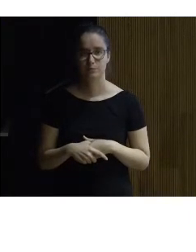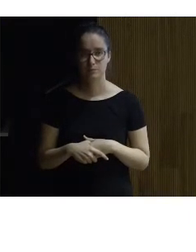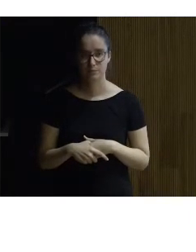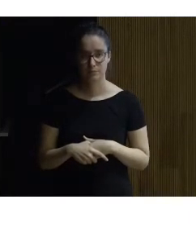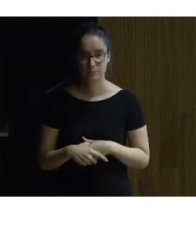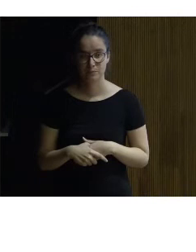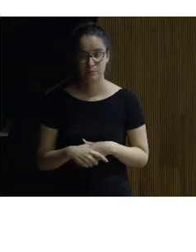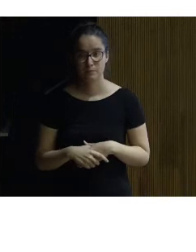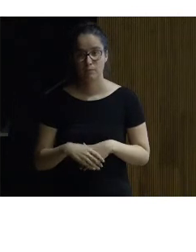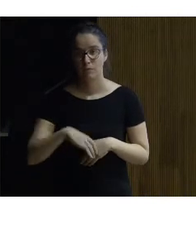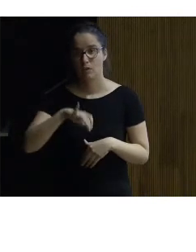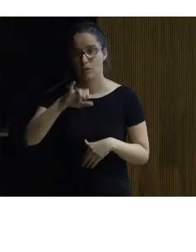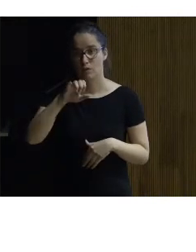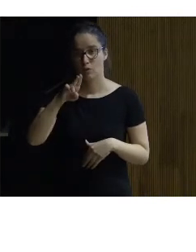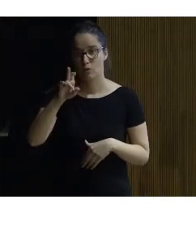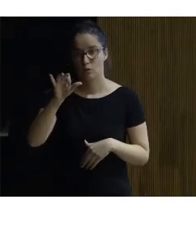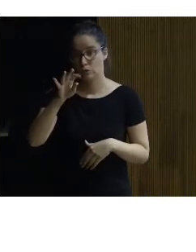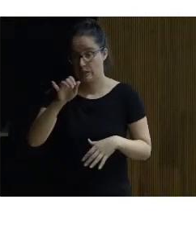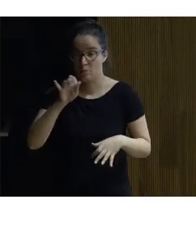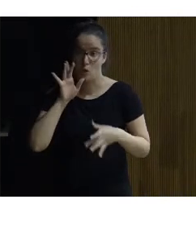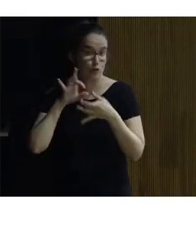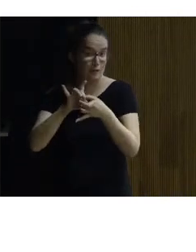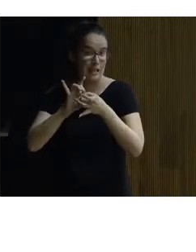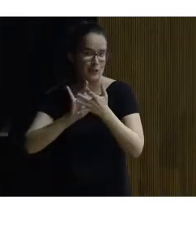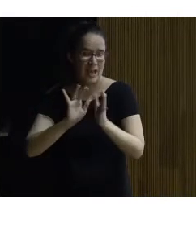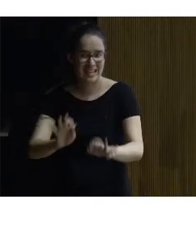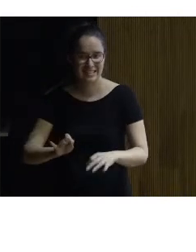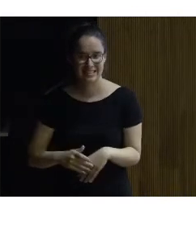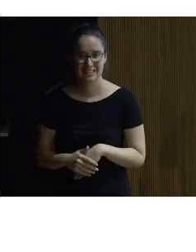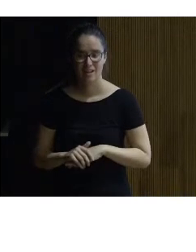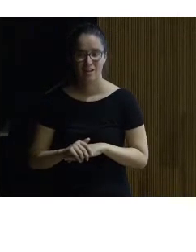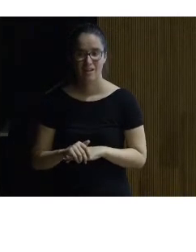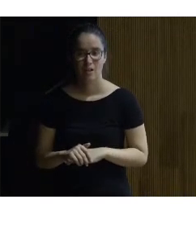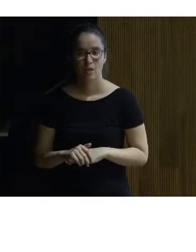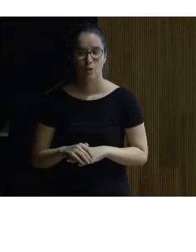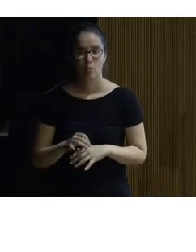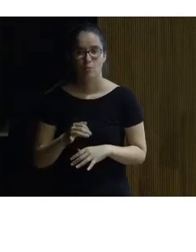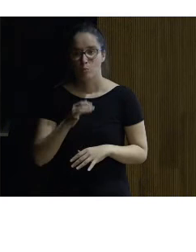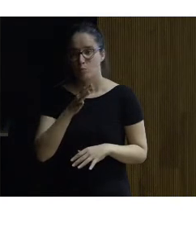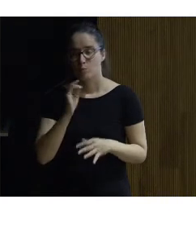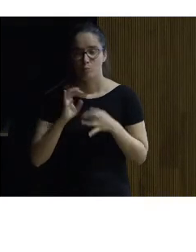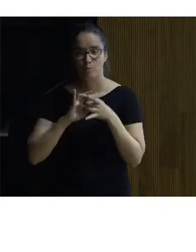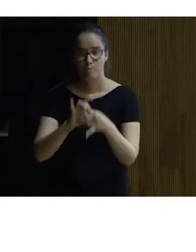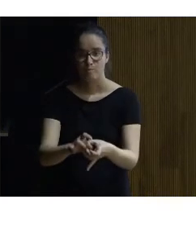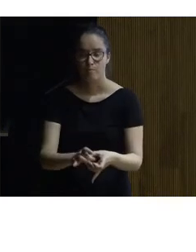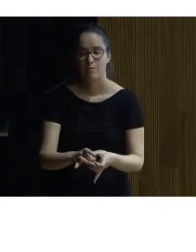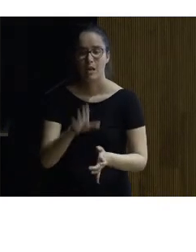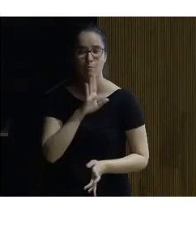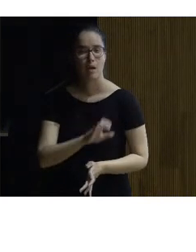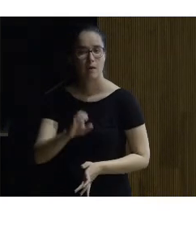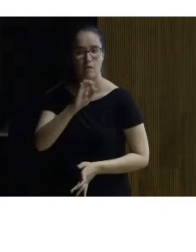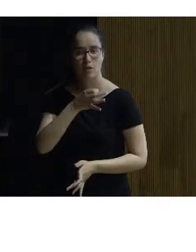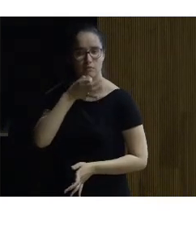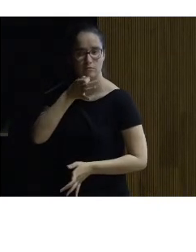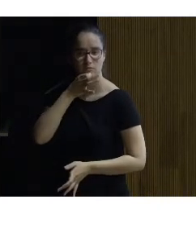nos vamos a yuste por cuestión y vamos al hilo un poco de la magnífica intervención